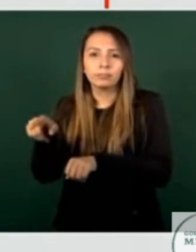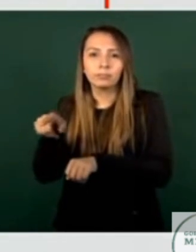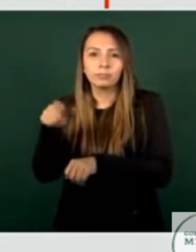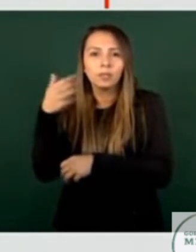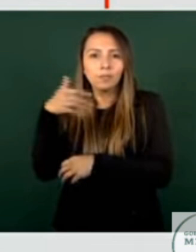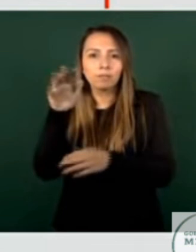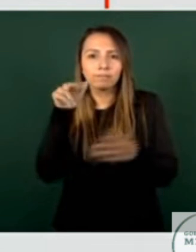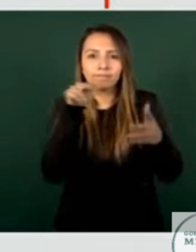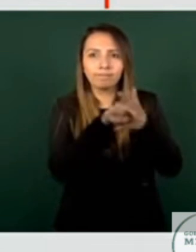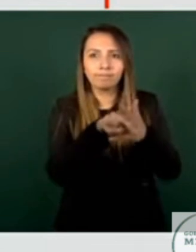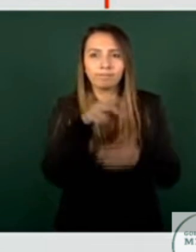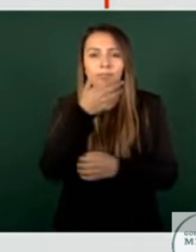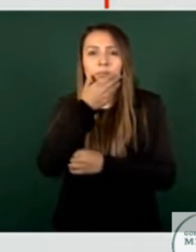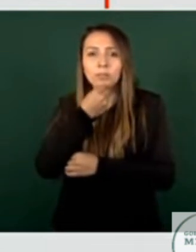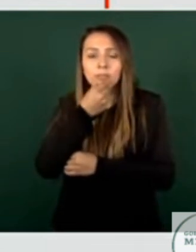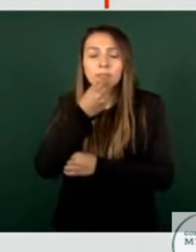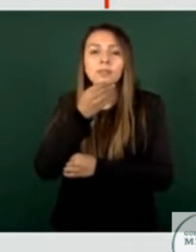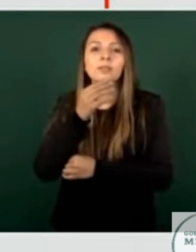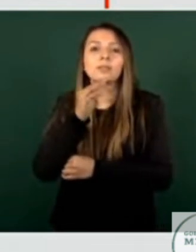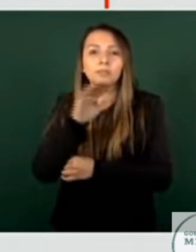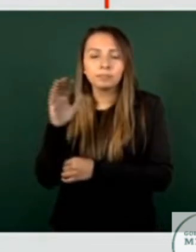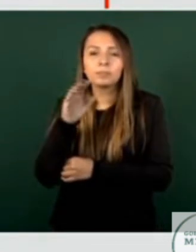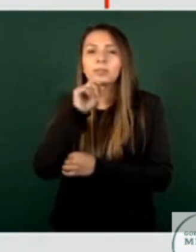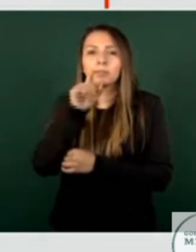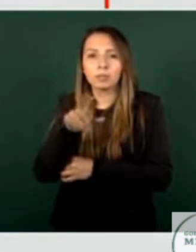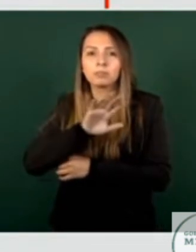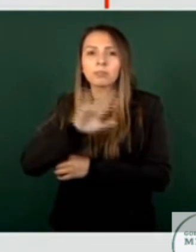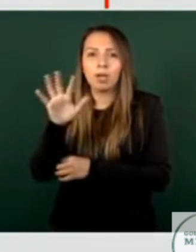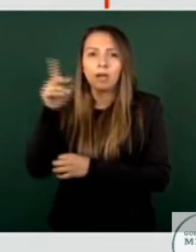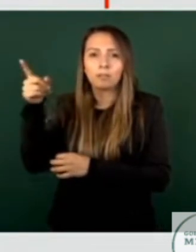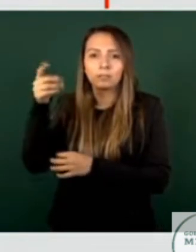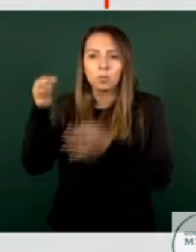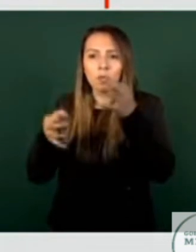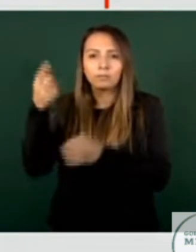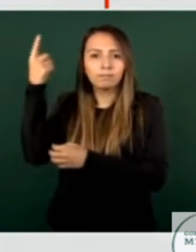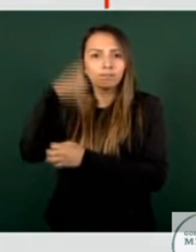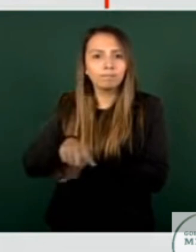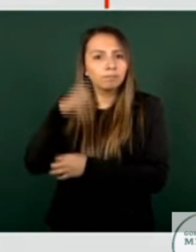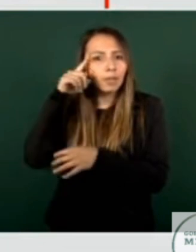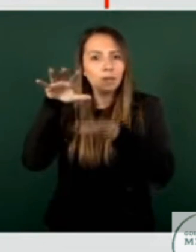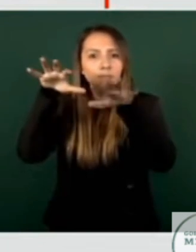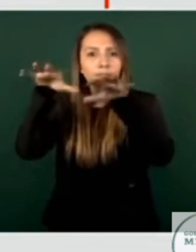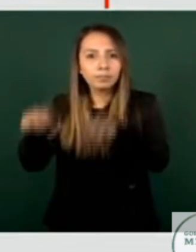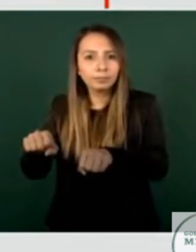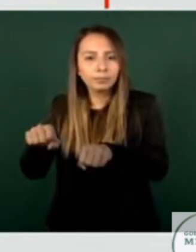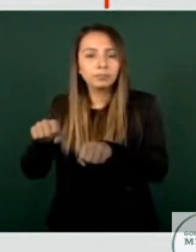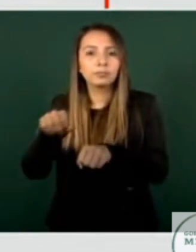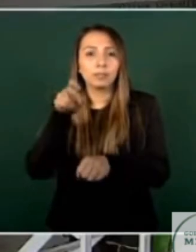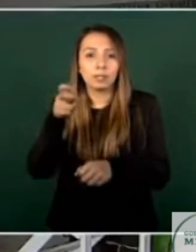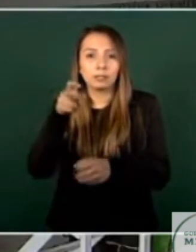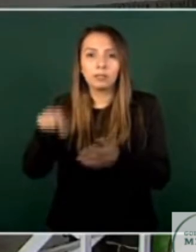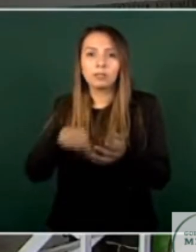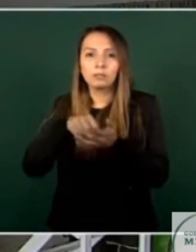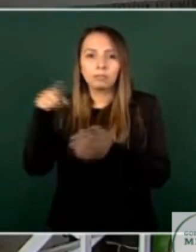la vida al comunicador y hay una orden de aprehensión pendiente de cumplimentarse esto es en el estado de Veracruz